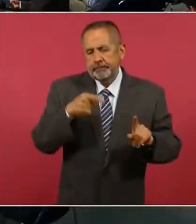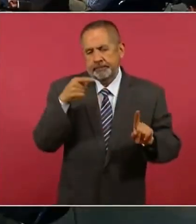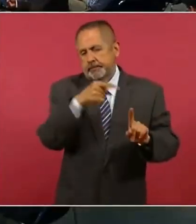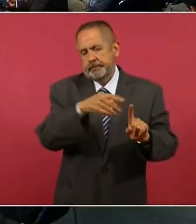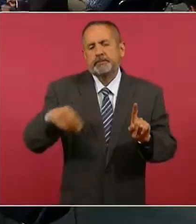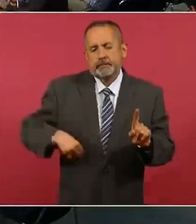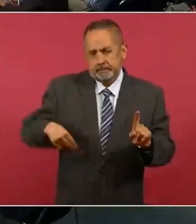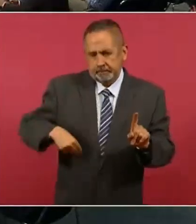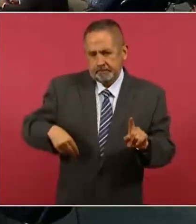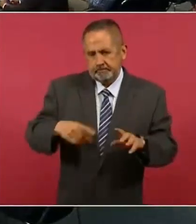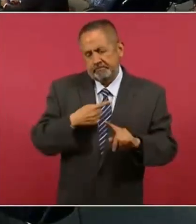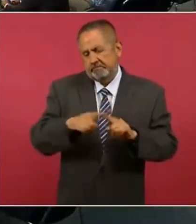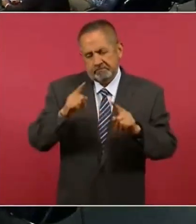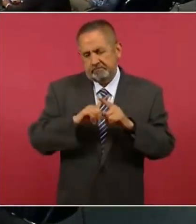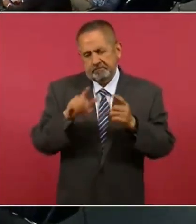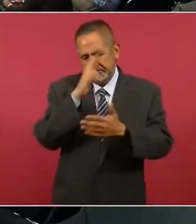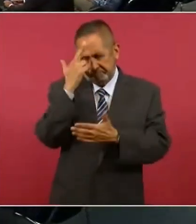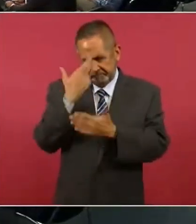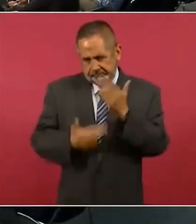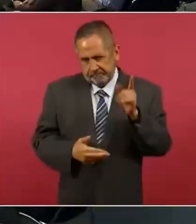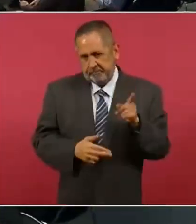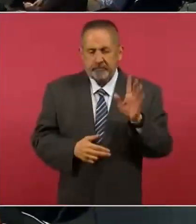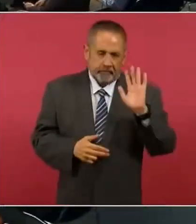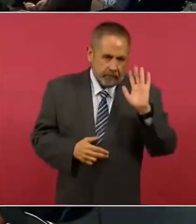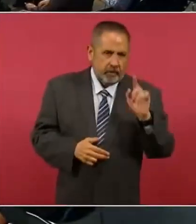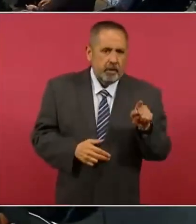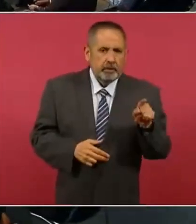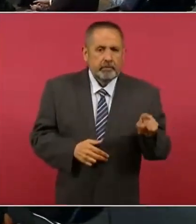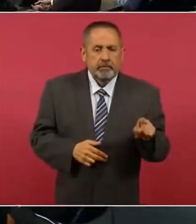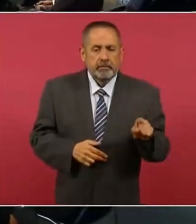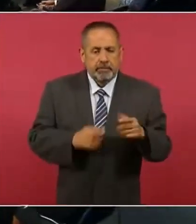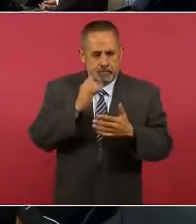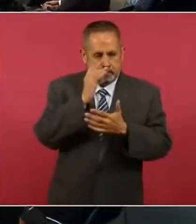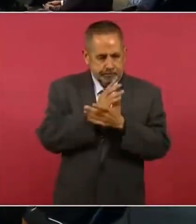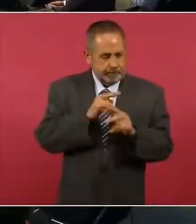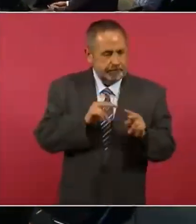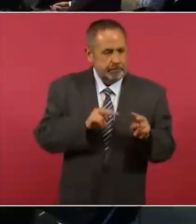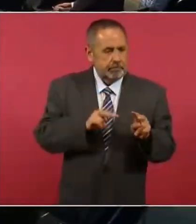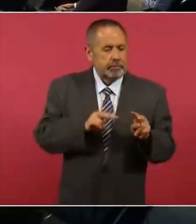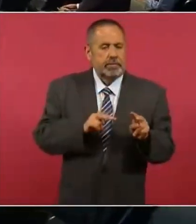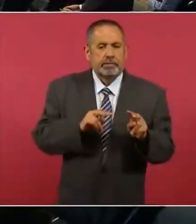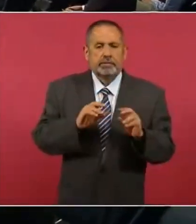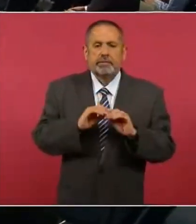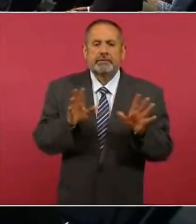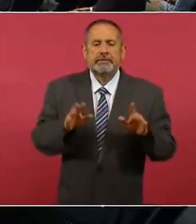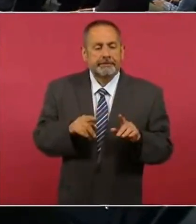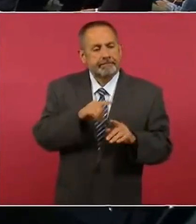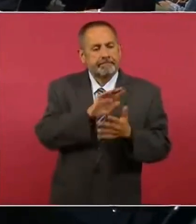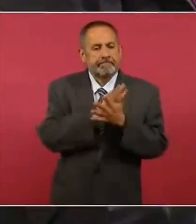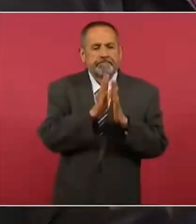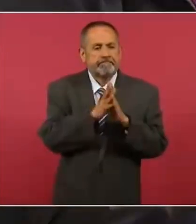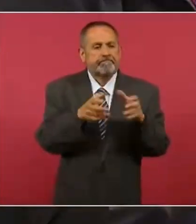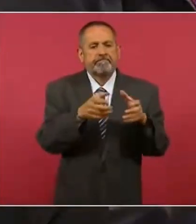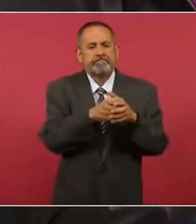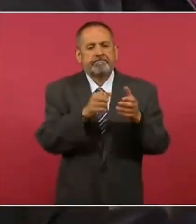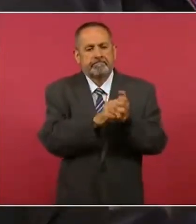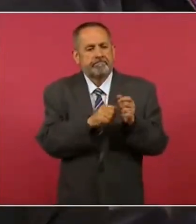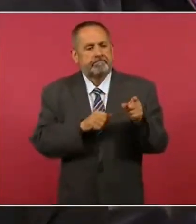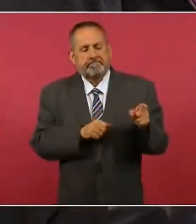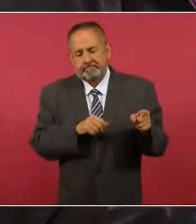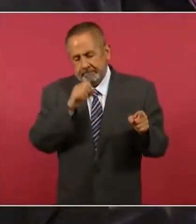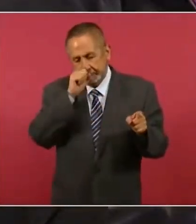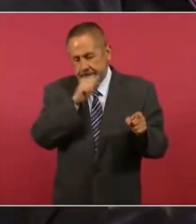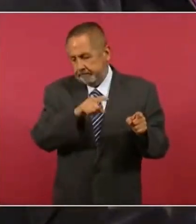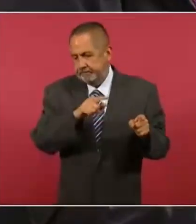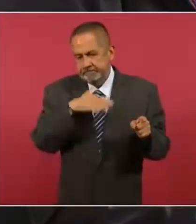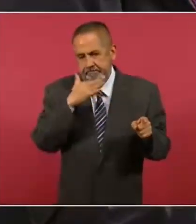culpabilidad por diversos delitos, así como ha quedado identificada y revelada la red de complicidad con la que pudo realizar los